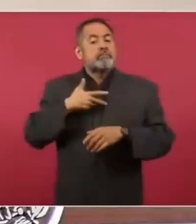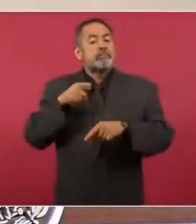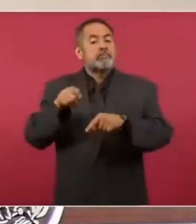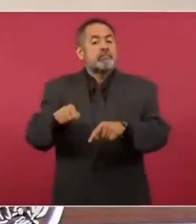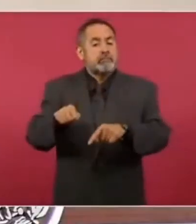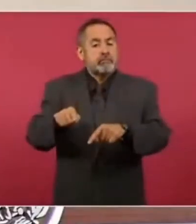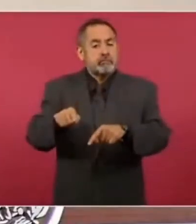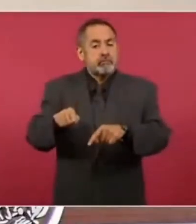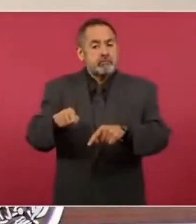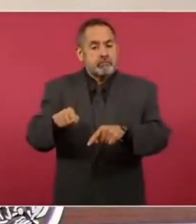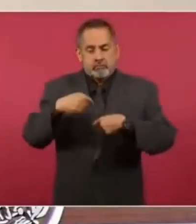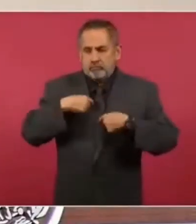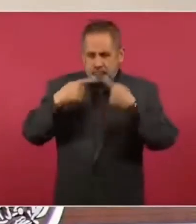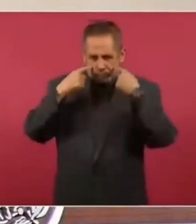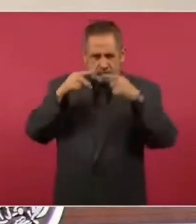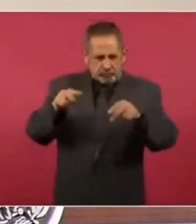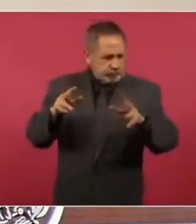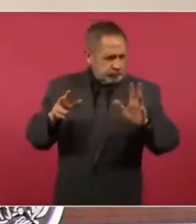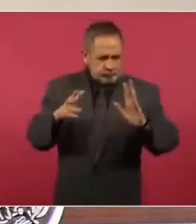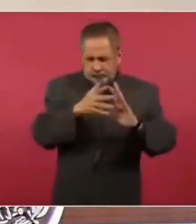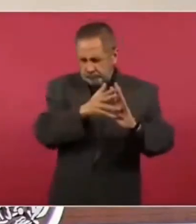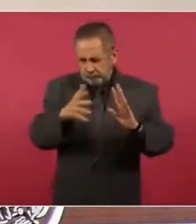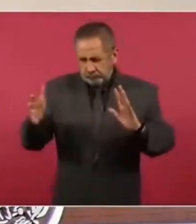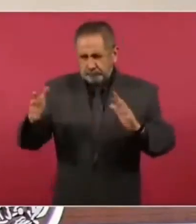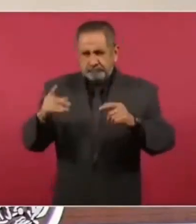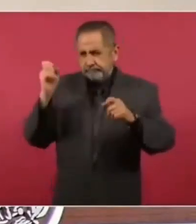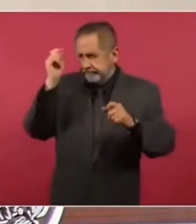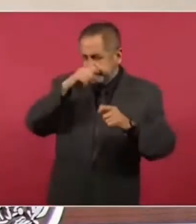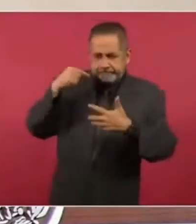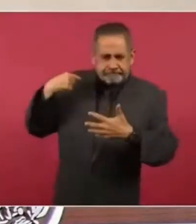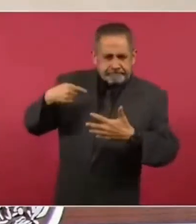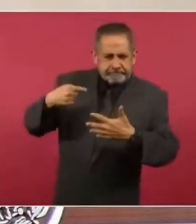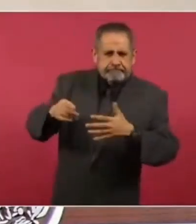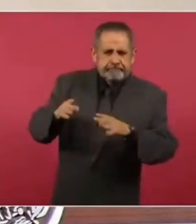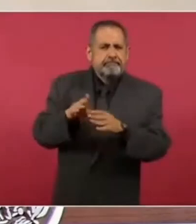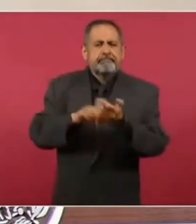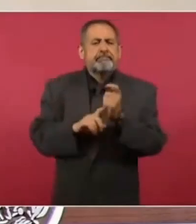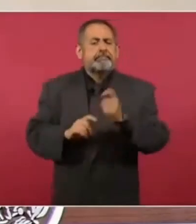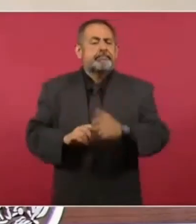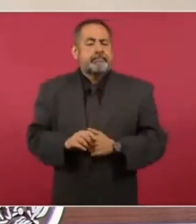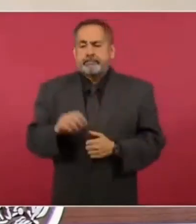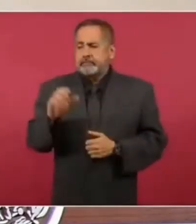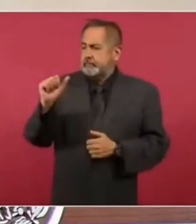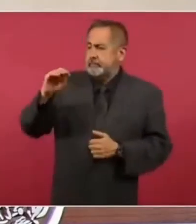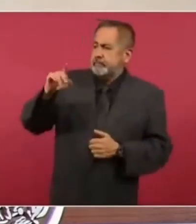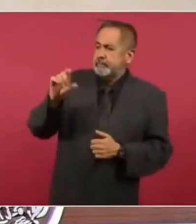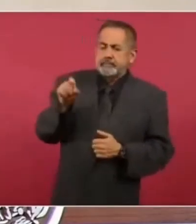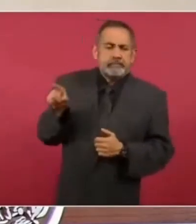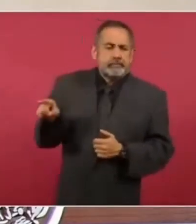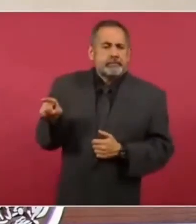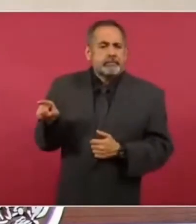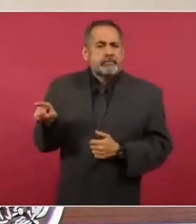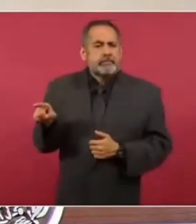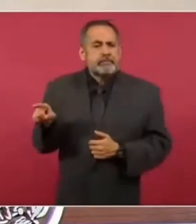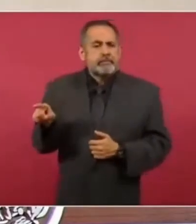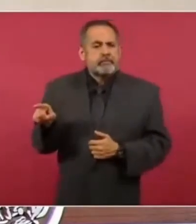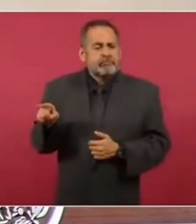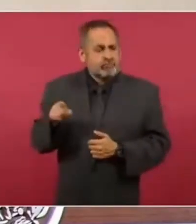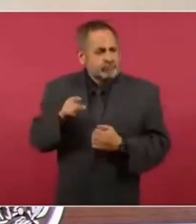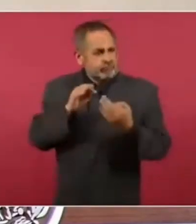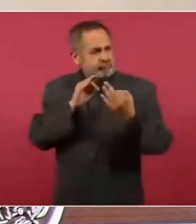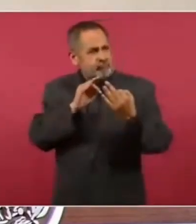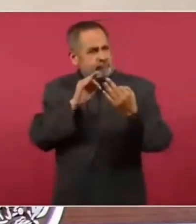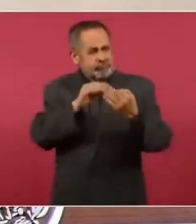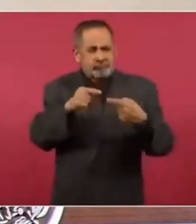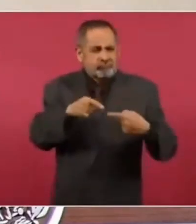Cuando yo veo, después de todos estos retos, cómo Andrés Manuel se enfrenta a